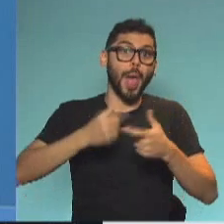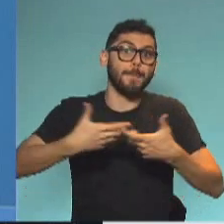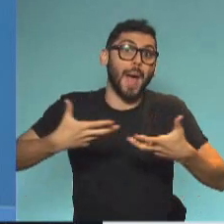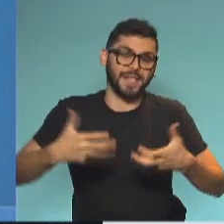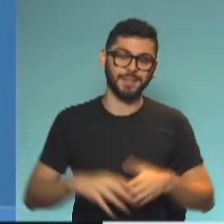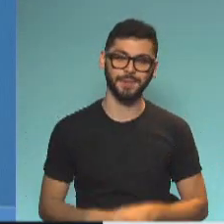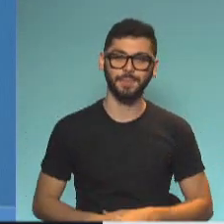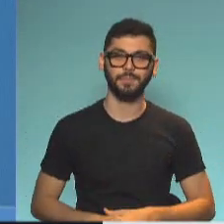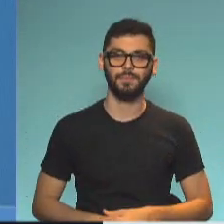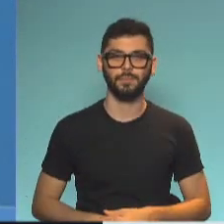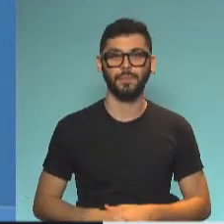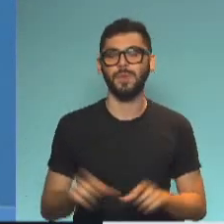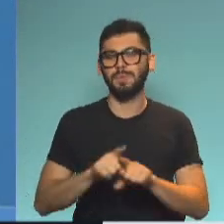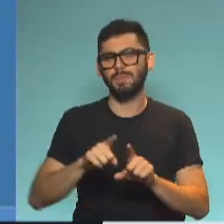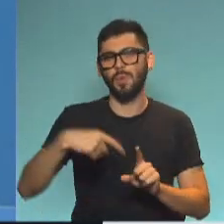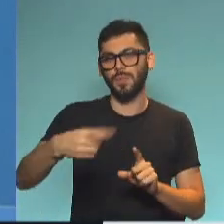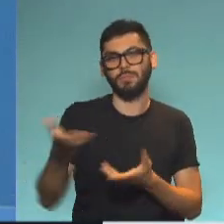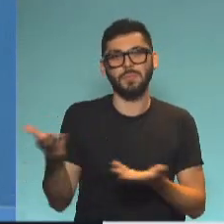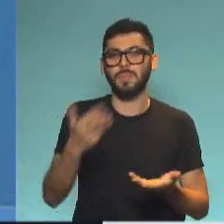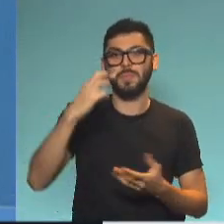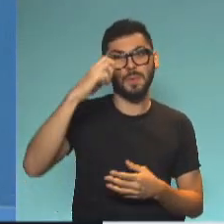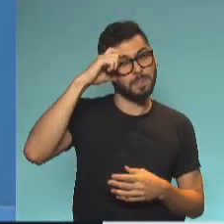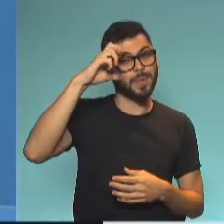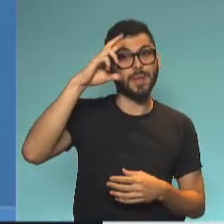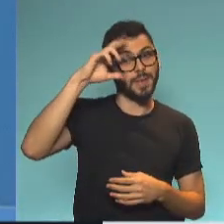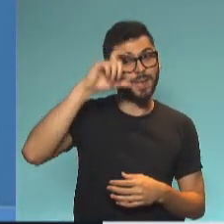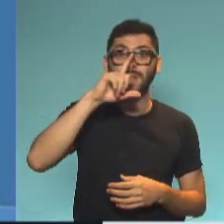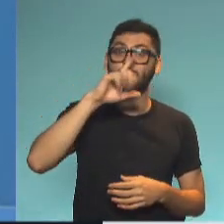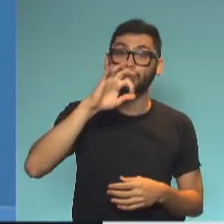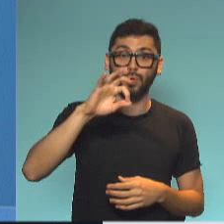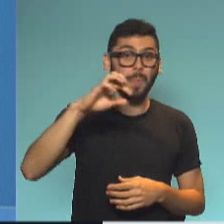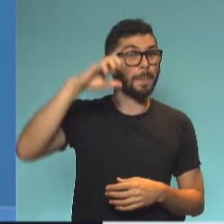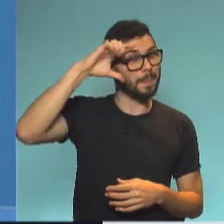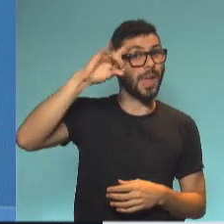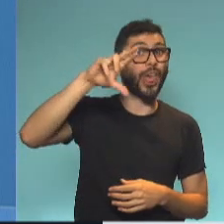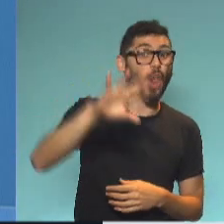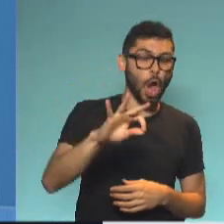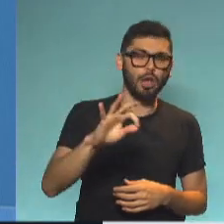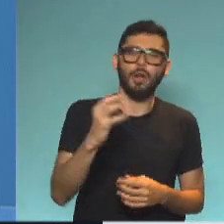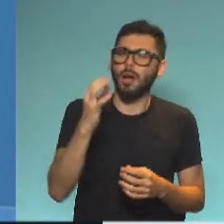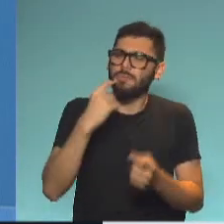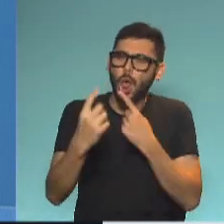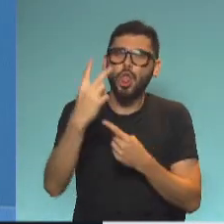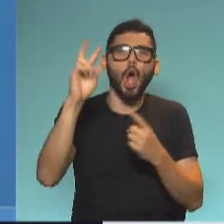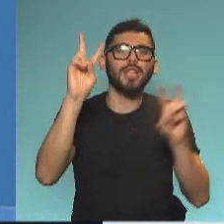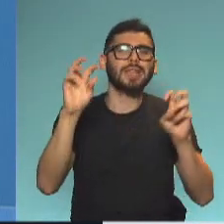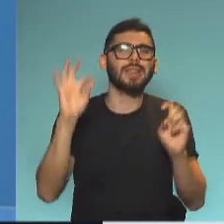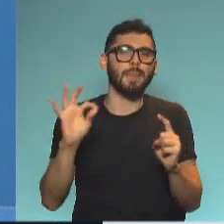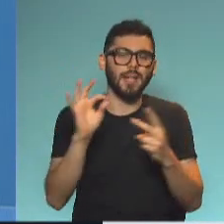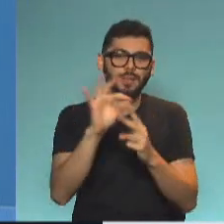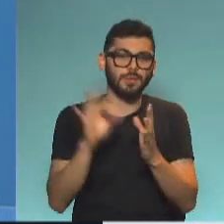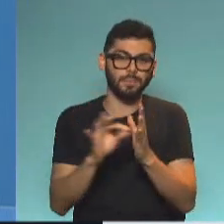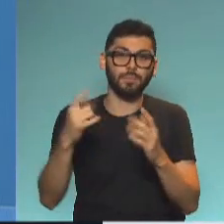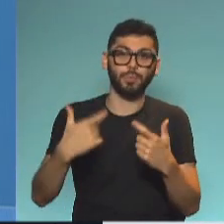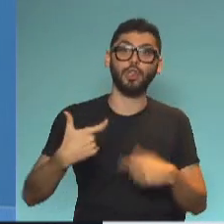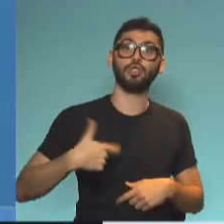Vamos a recibir como todas las semanas a Pedro Peretti y en este caso con dos temas muy puntuales. Por un lado, la renovación en la conducción de